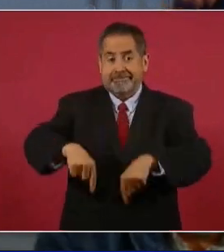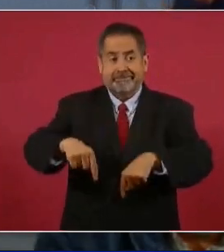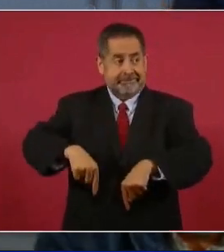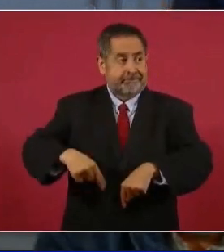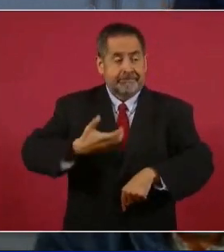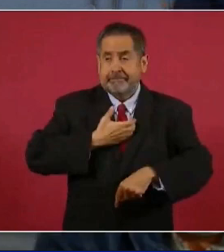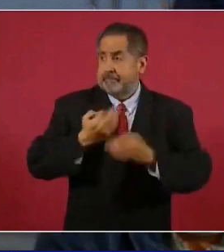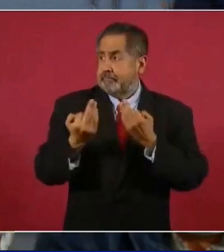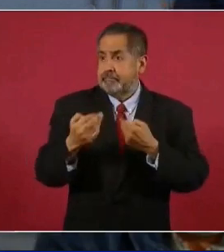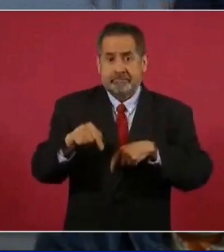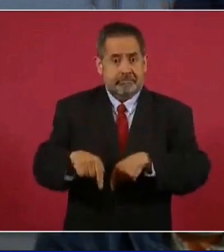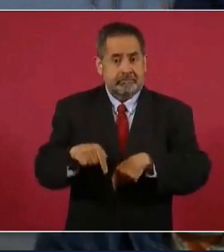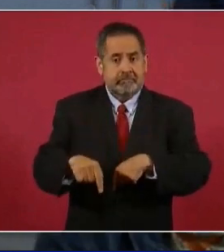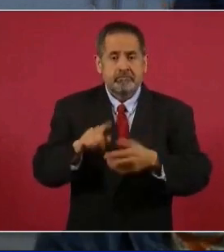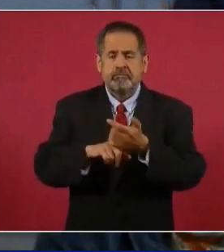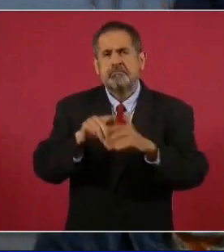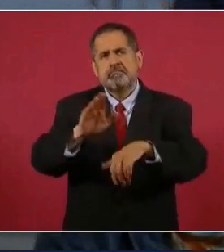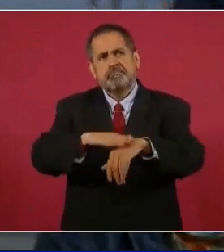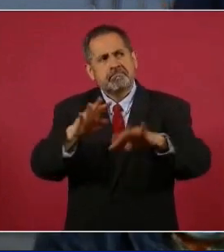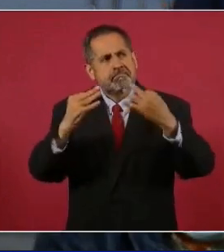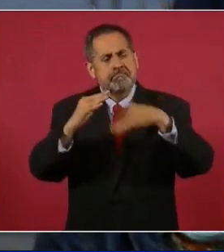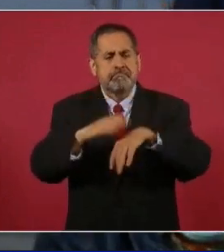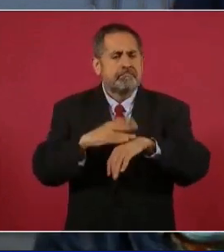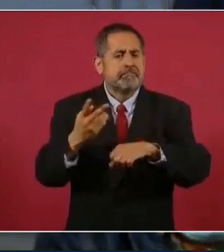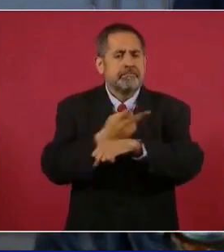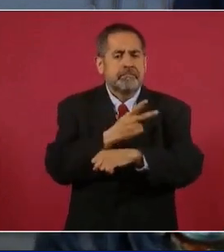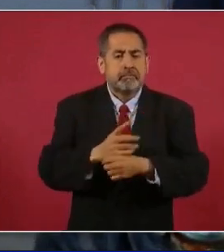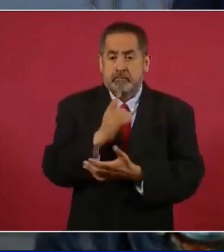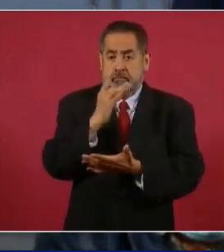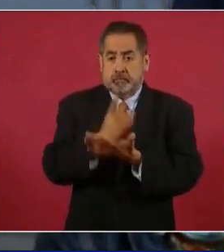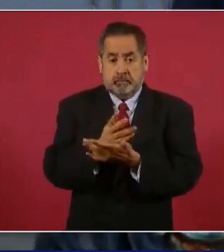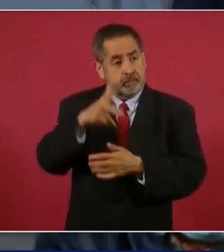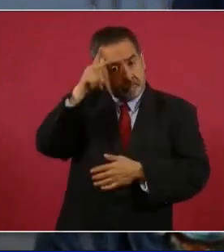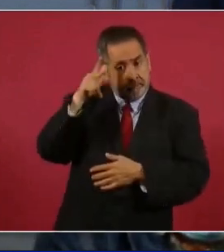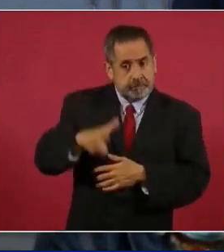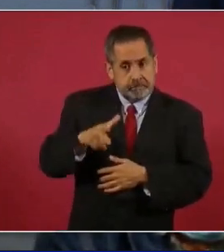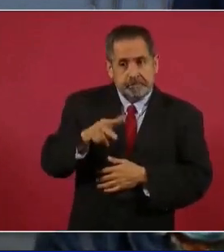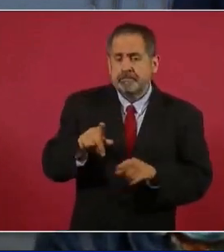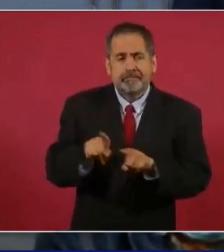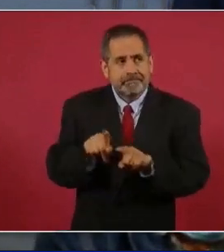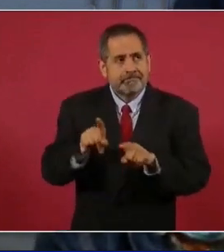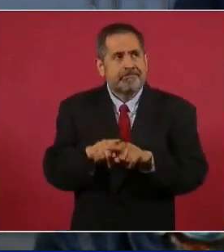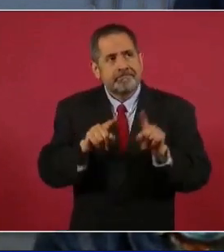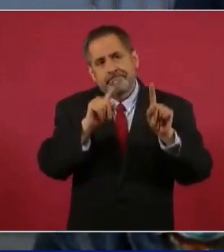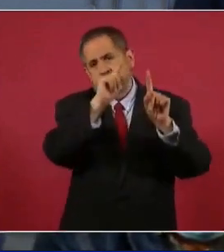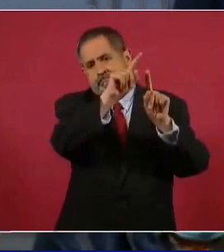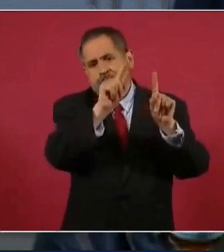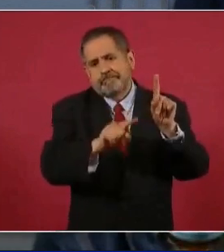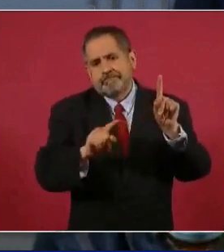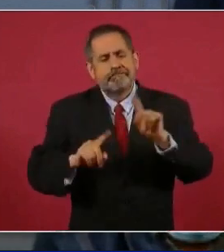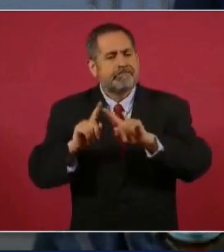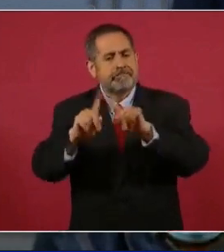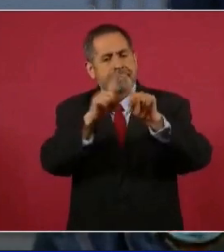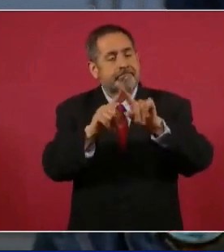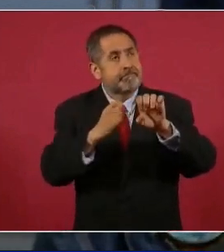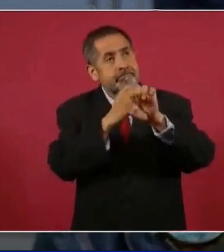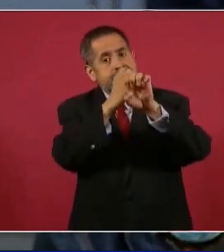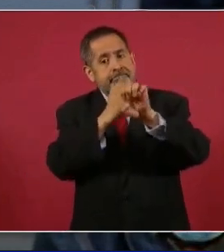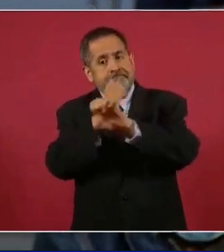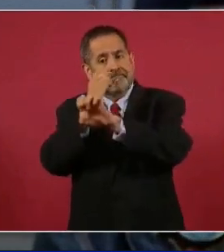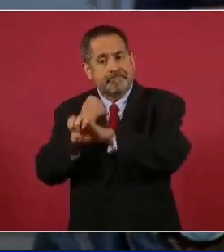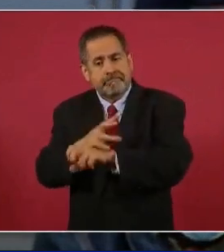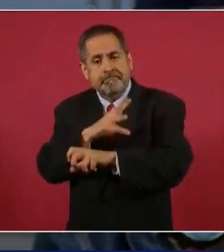Nacional también tratando de atraer la atención porque no es una situación exclusiva de Hidalgo, también es algo que ha sucedido en diferentes estados de la República